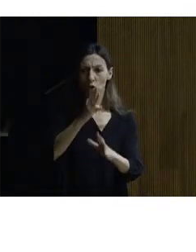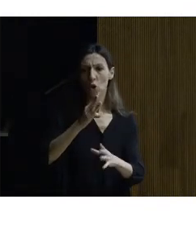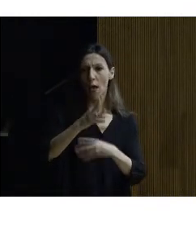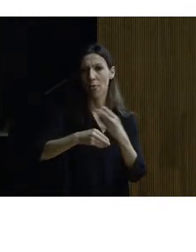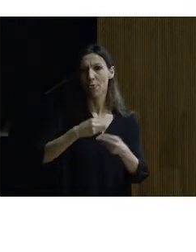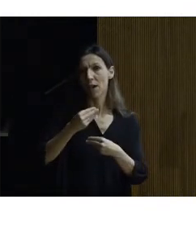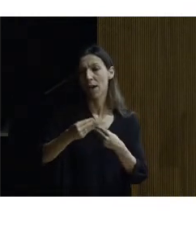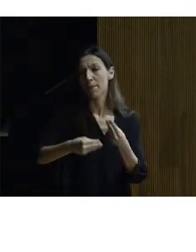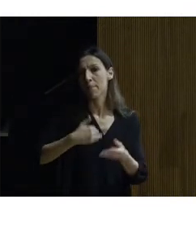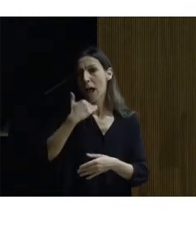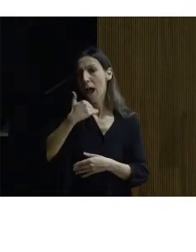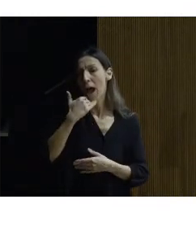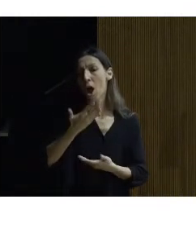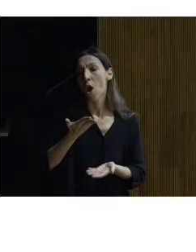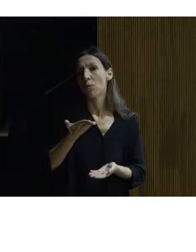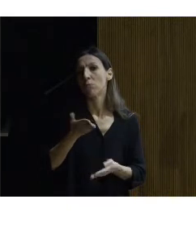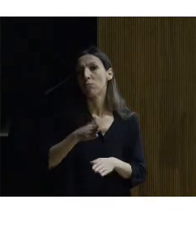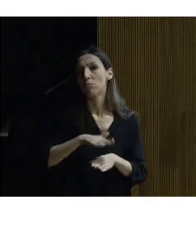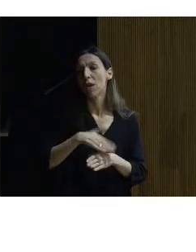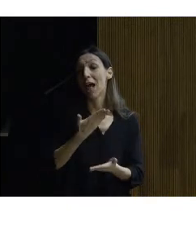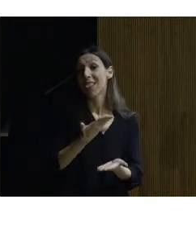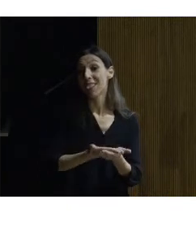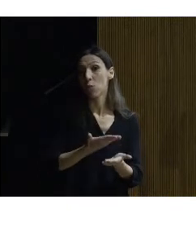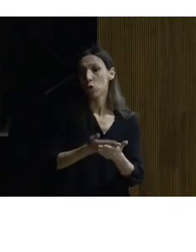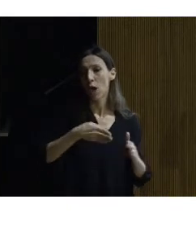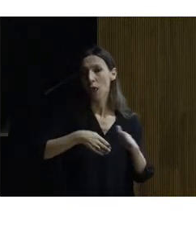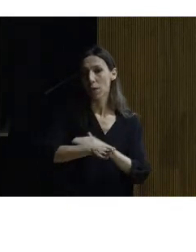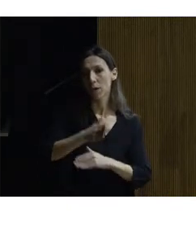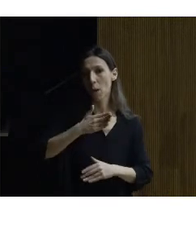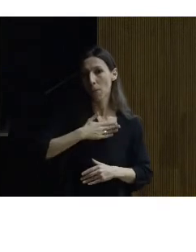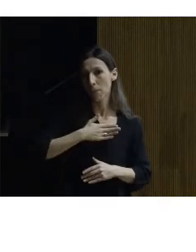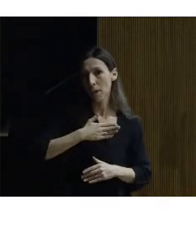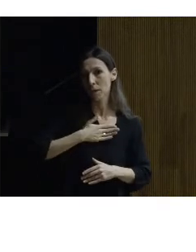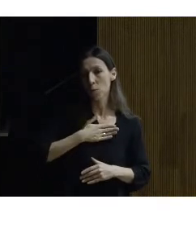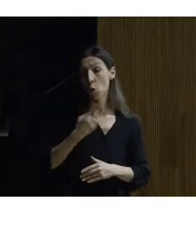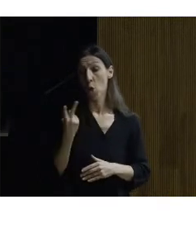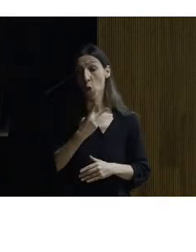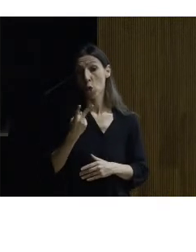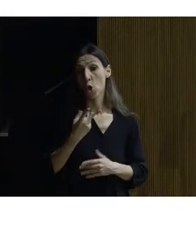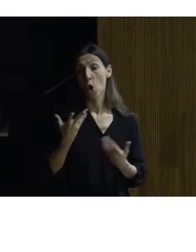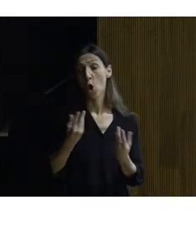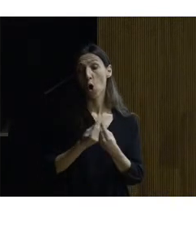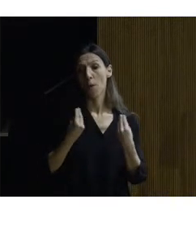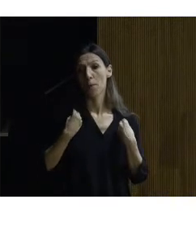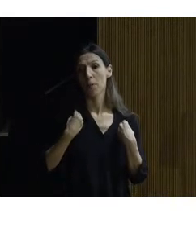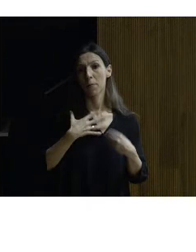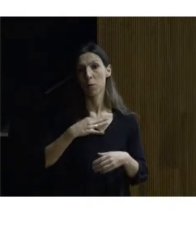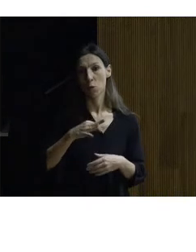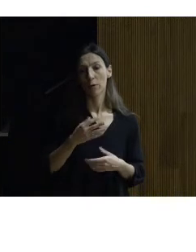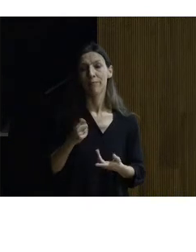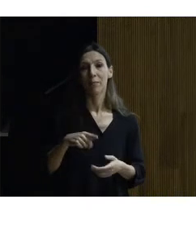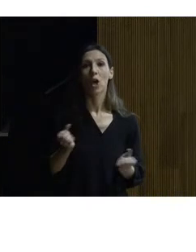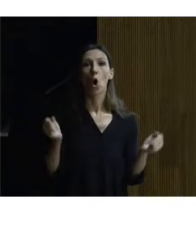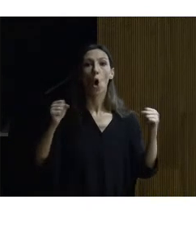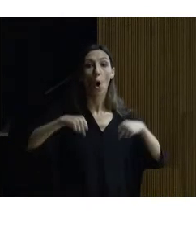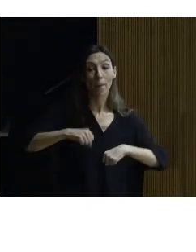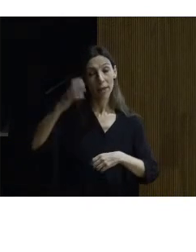intervención para poder demostrar que la accesibilidad y el patrimonio pueden convivir que es realmente posible firmó un convenio con el Real Patronato la